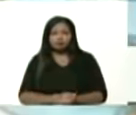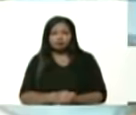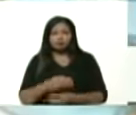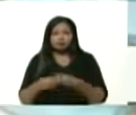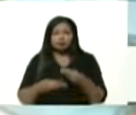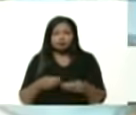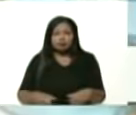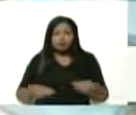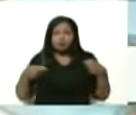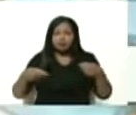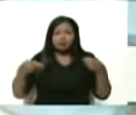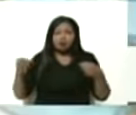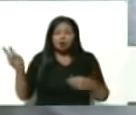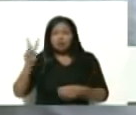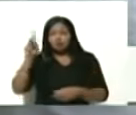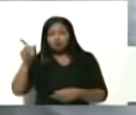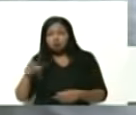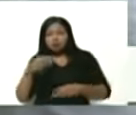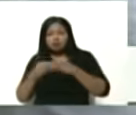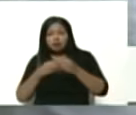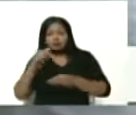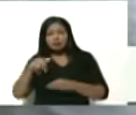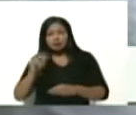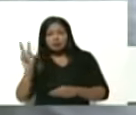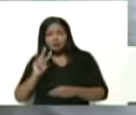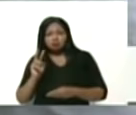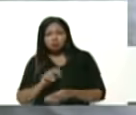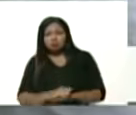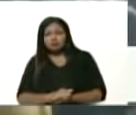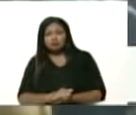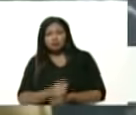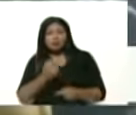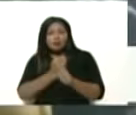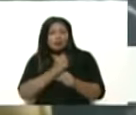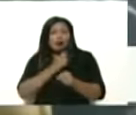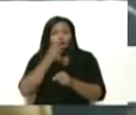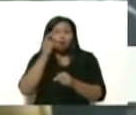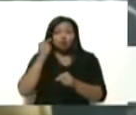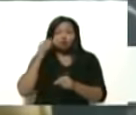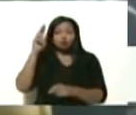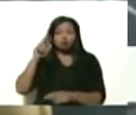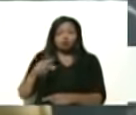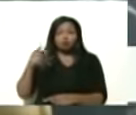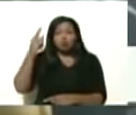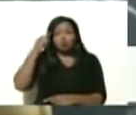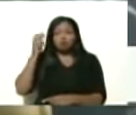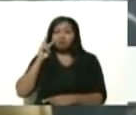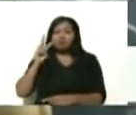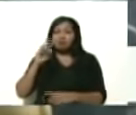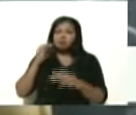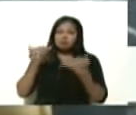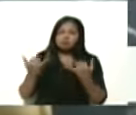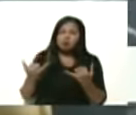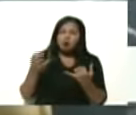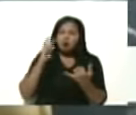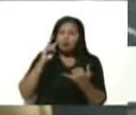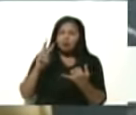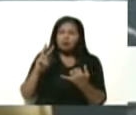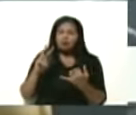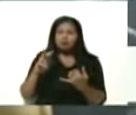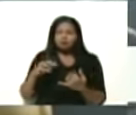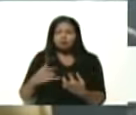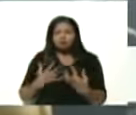mercado venezolano y que es hecho en Venezuela por trabajadores y trabajadoras que día a día, que lo vemos en sus ojos, que lo vemos en